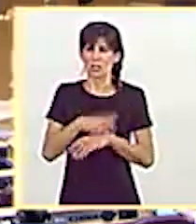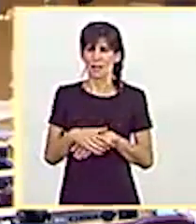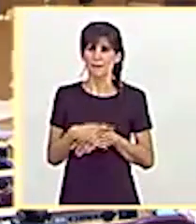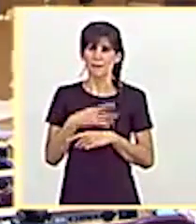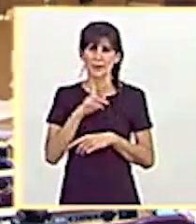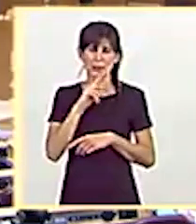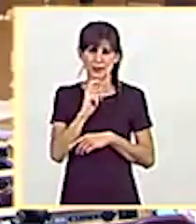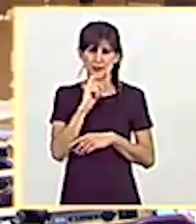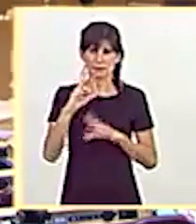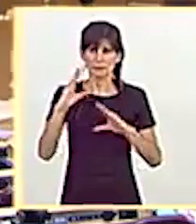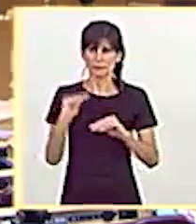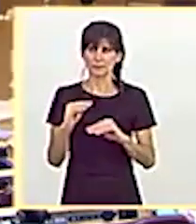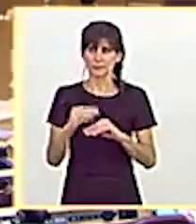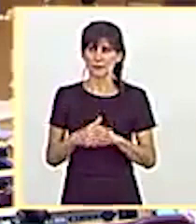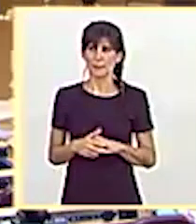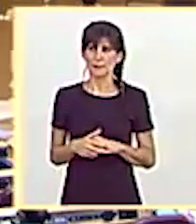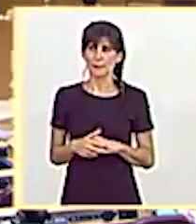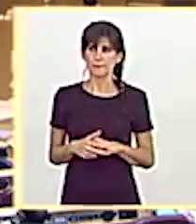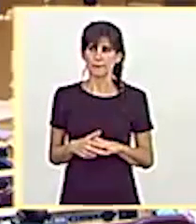Gracias, señoría.